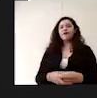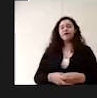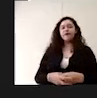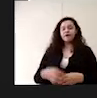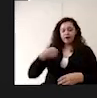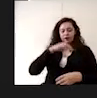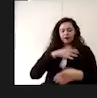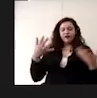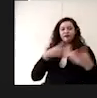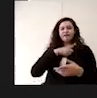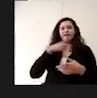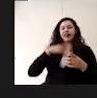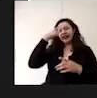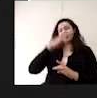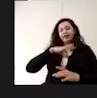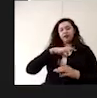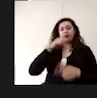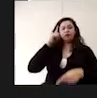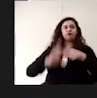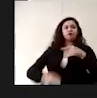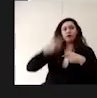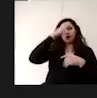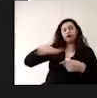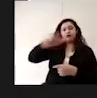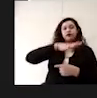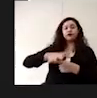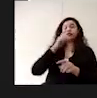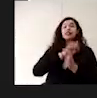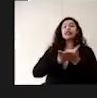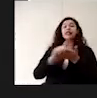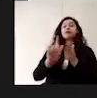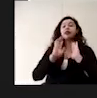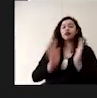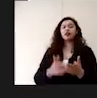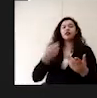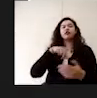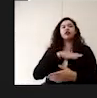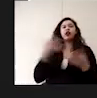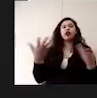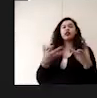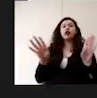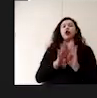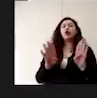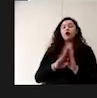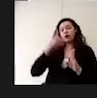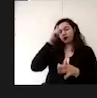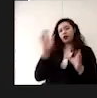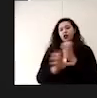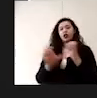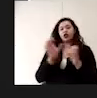debemos realizar la desinfección de superficies ya limpias y esto lo vamos a realizar con la aplicación de productos